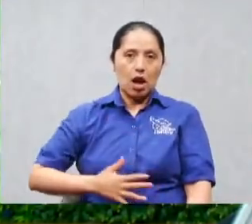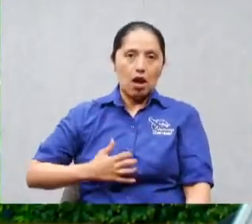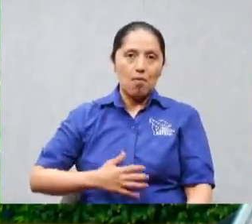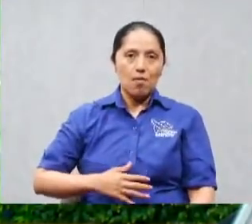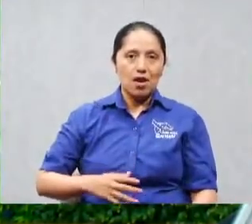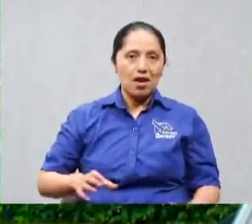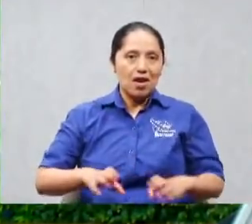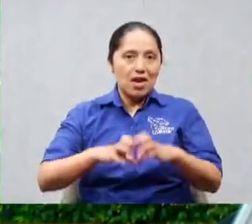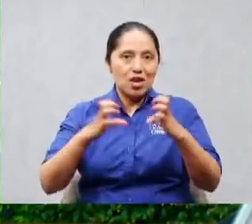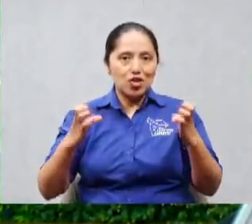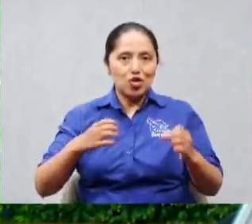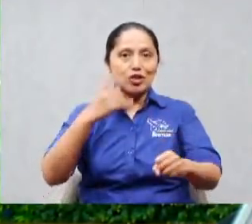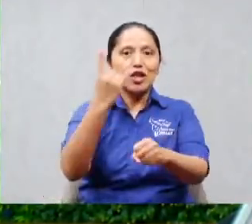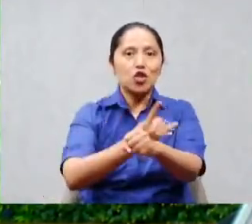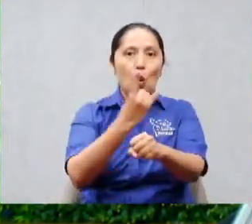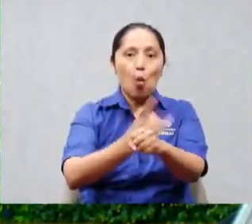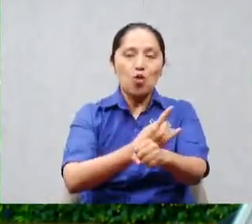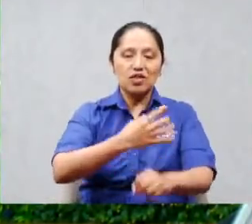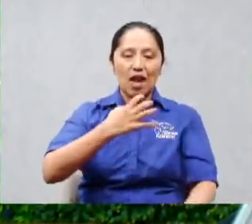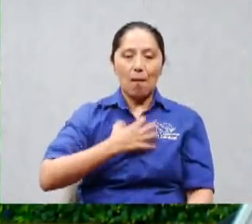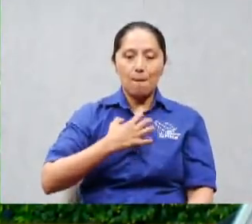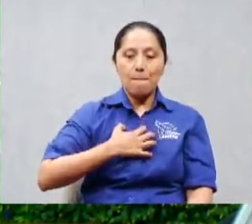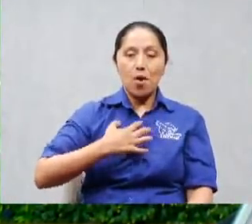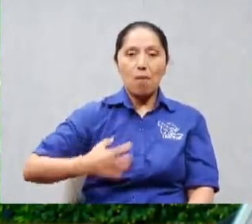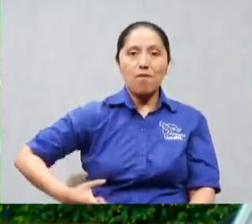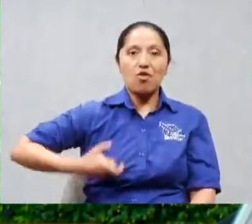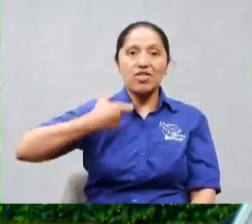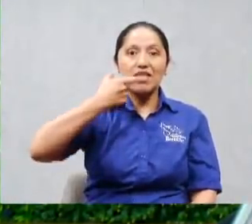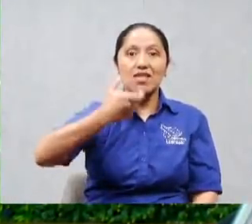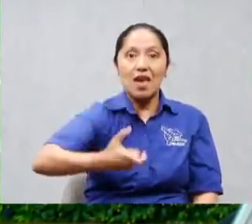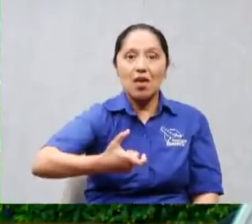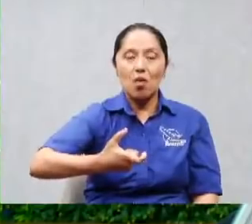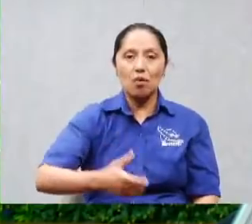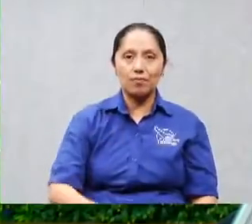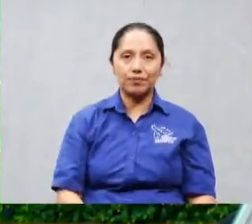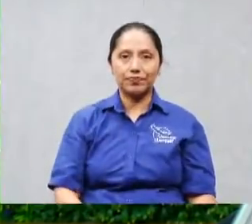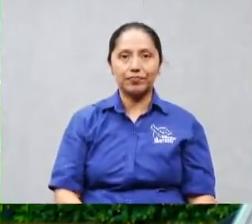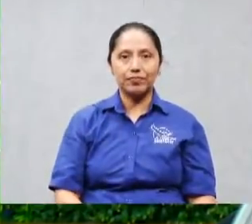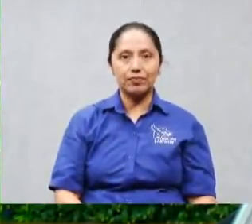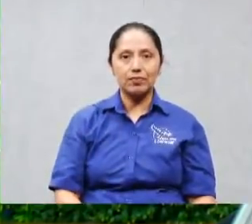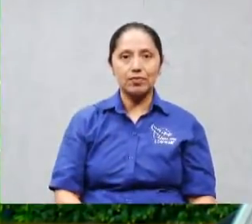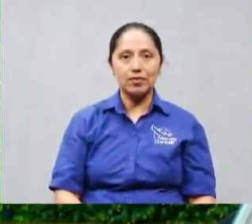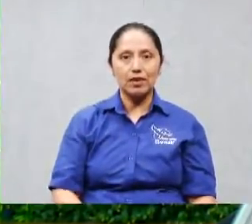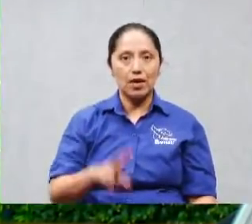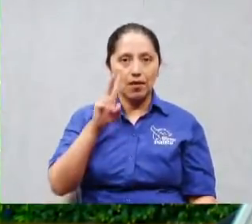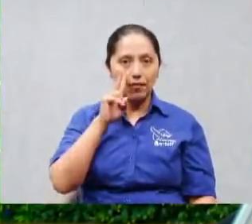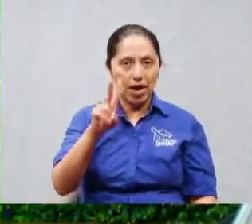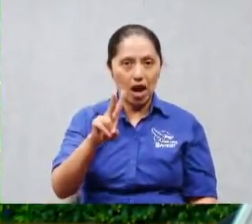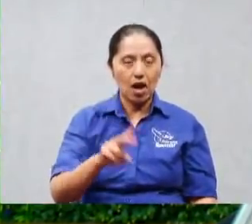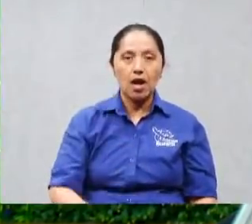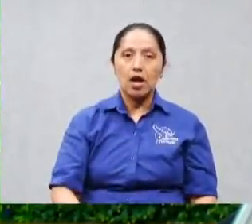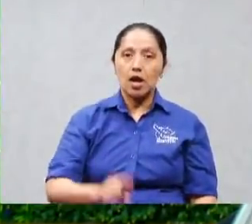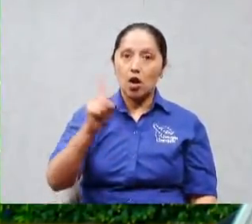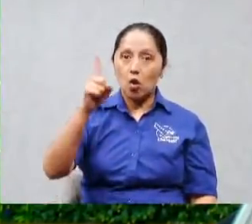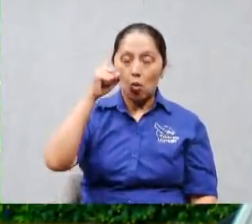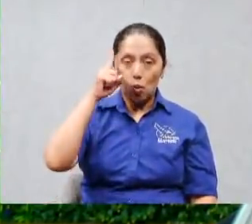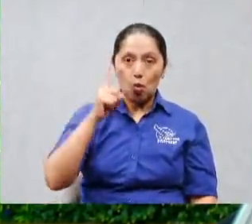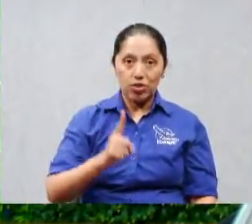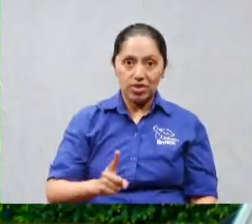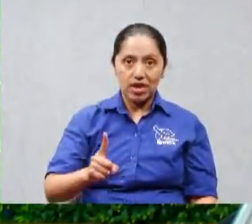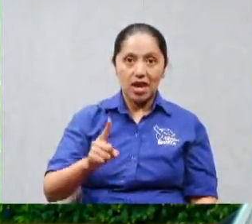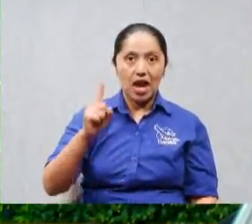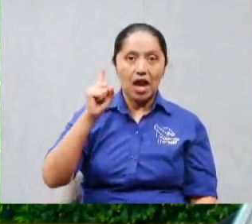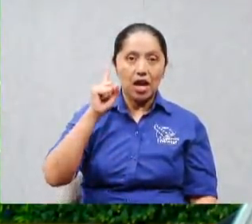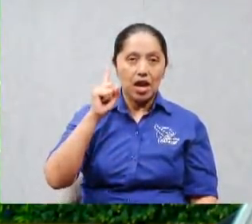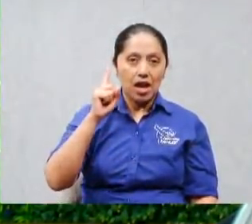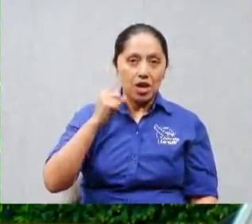pero esa es una forma de cambiarle la mentalidad mire mire mire mire un día vi en una iglesia a un